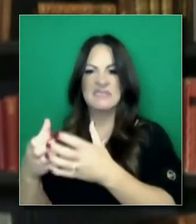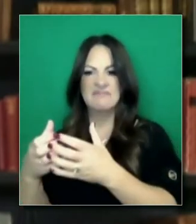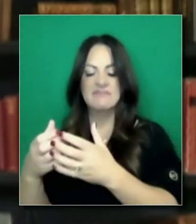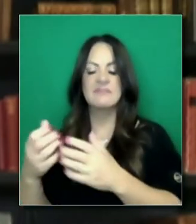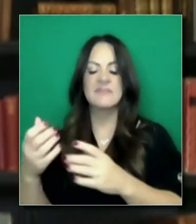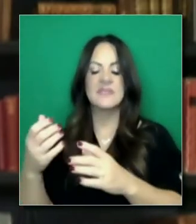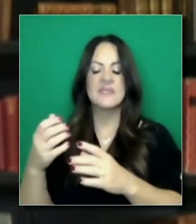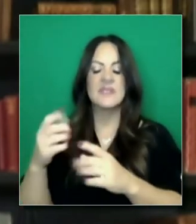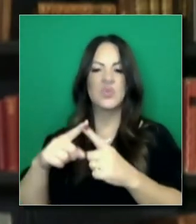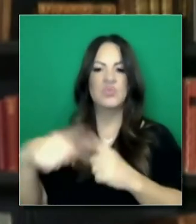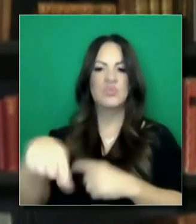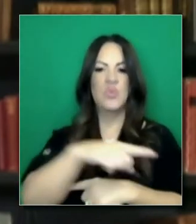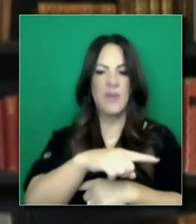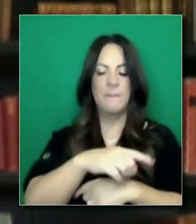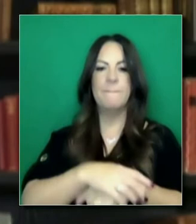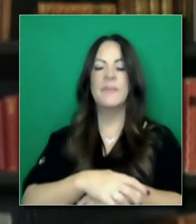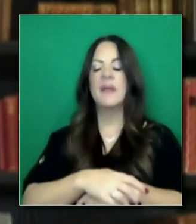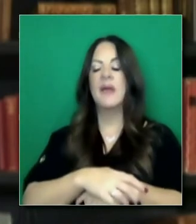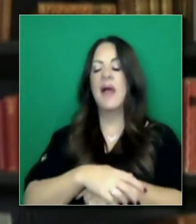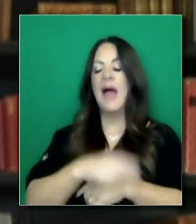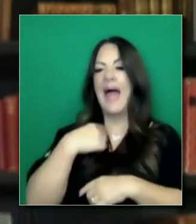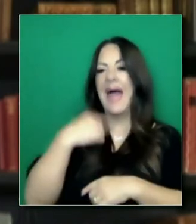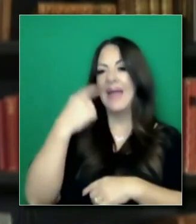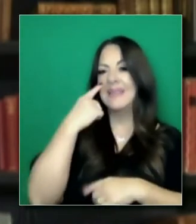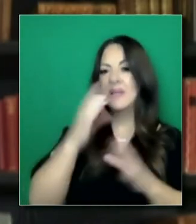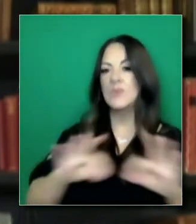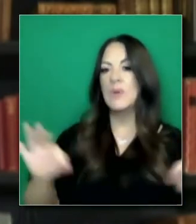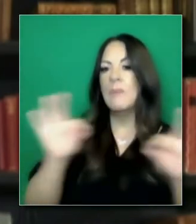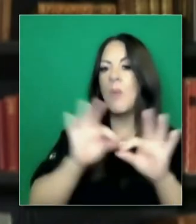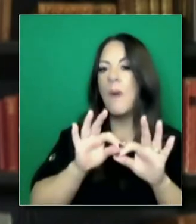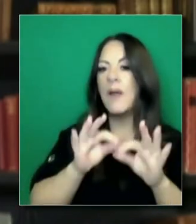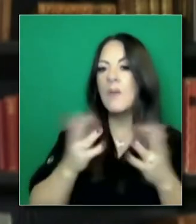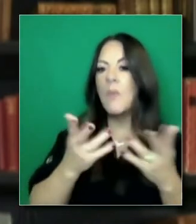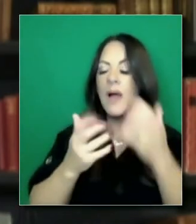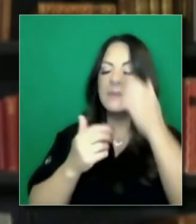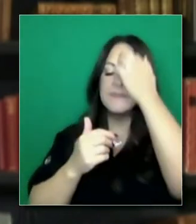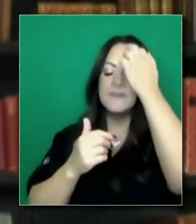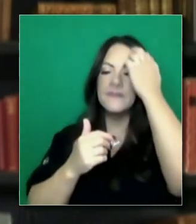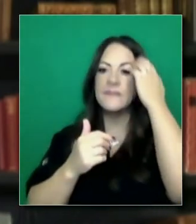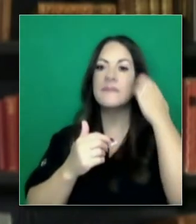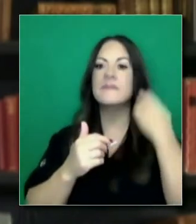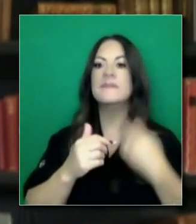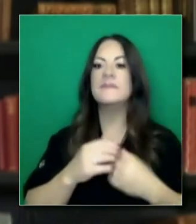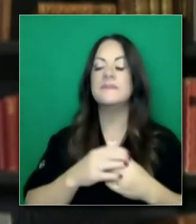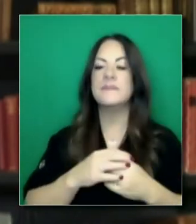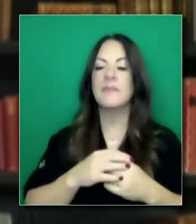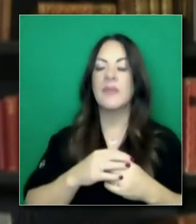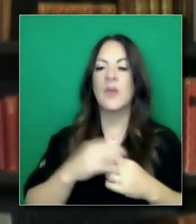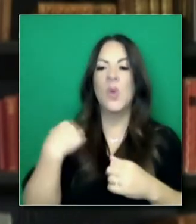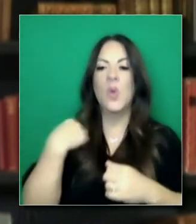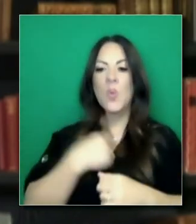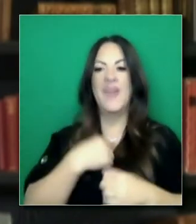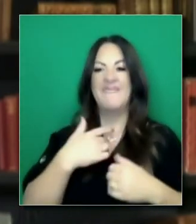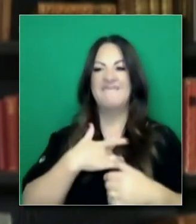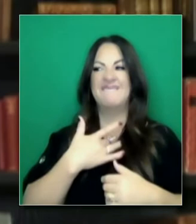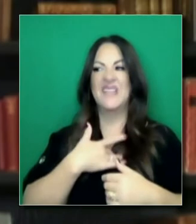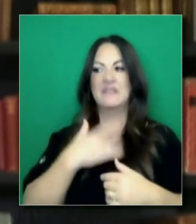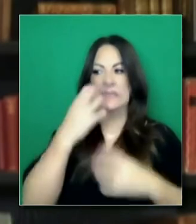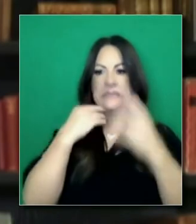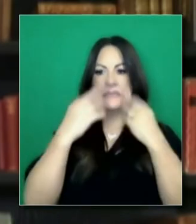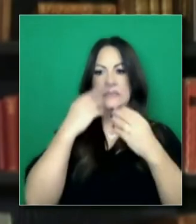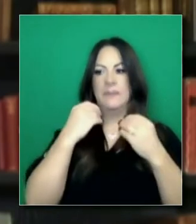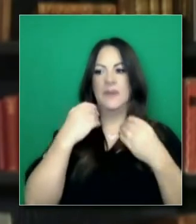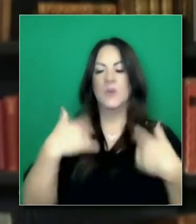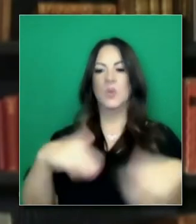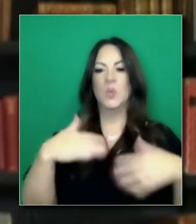las leyes. Debo cambiar la frase. Creo que ha sido significativo. Qué tan abrumador ha